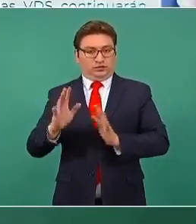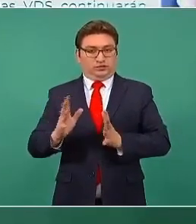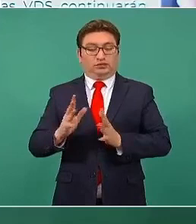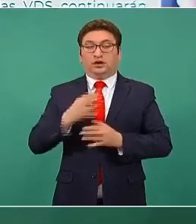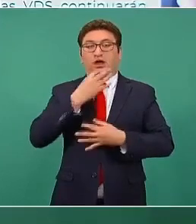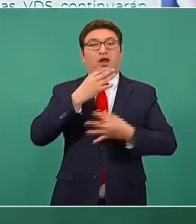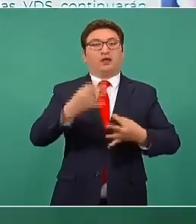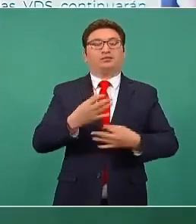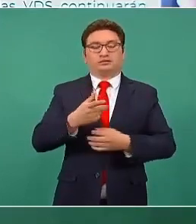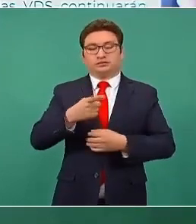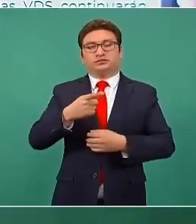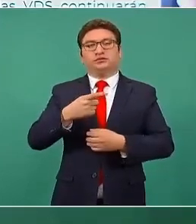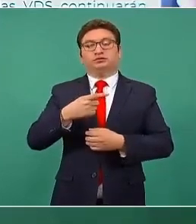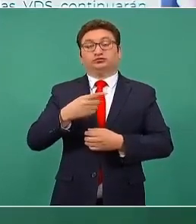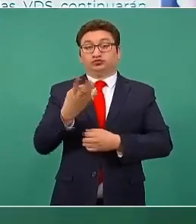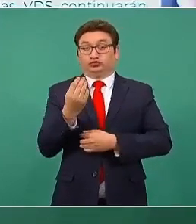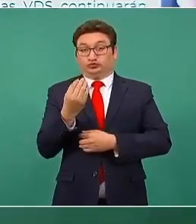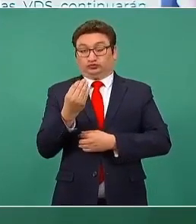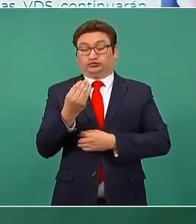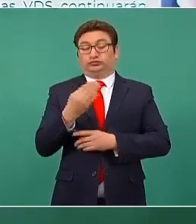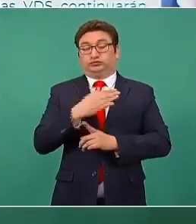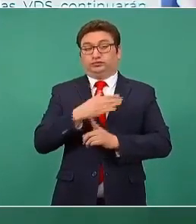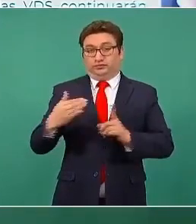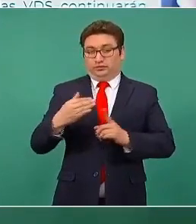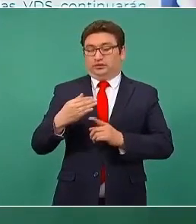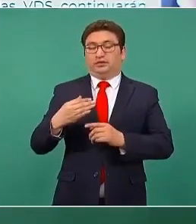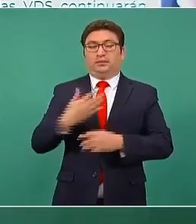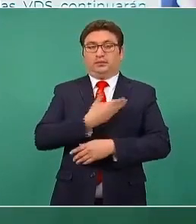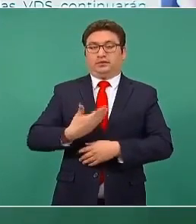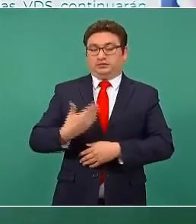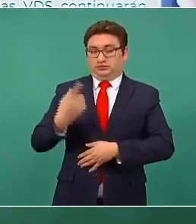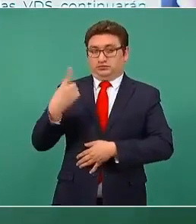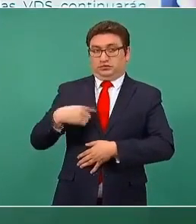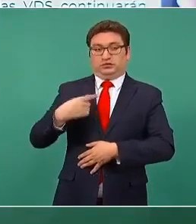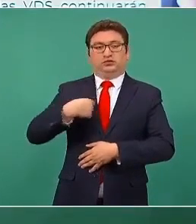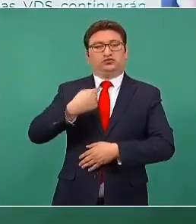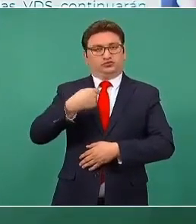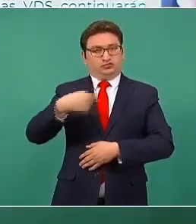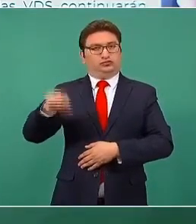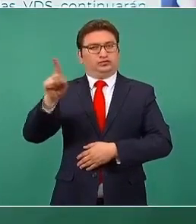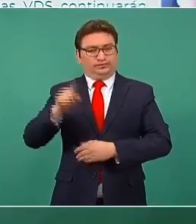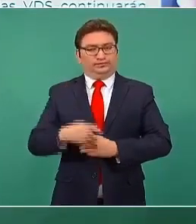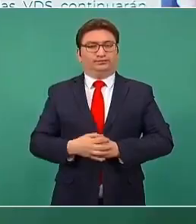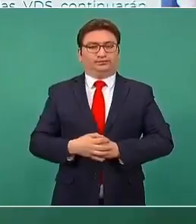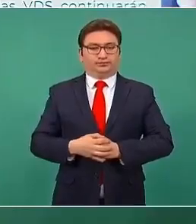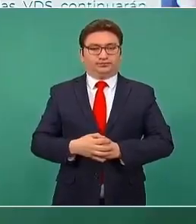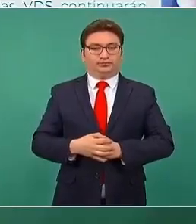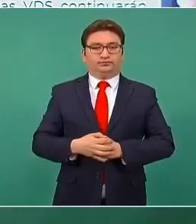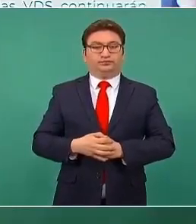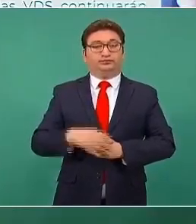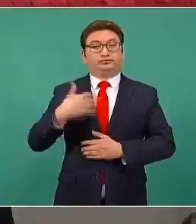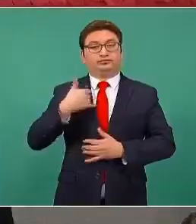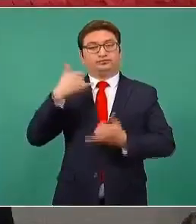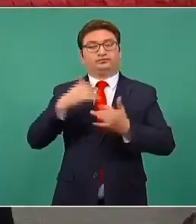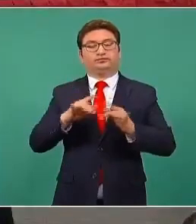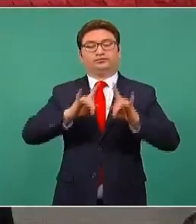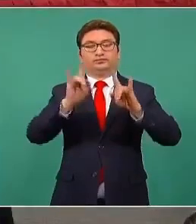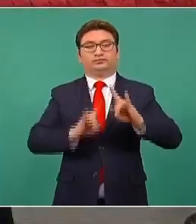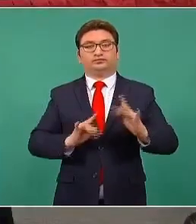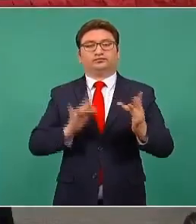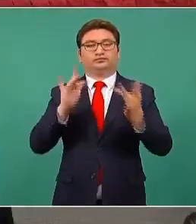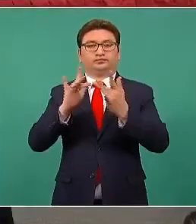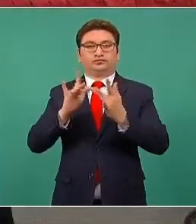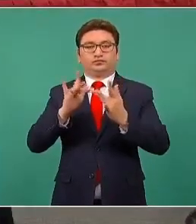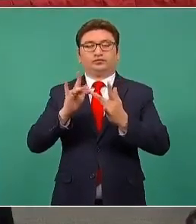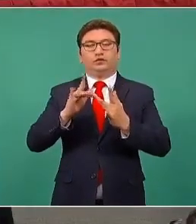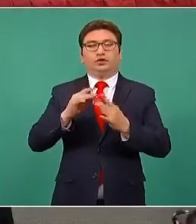les informo que a las 9 y media estaré, por indicaciones del presidente, en la llamada en Zoom, una reunión ministerial